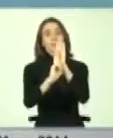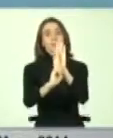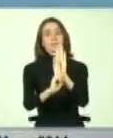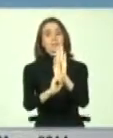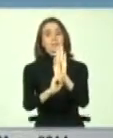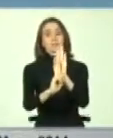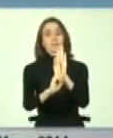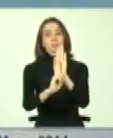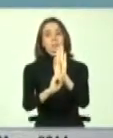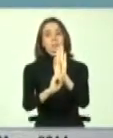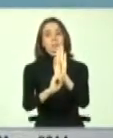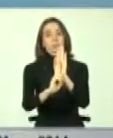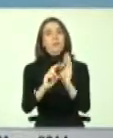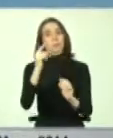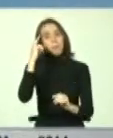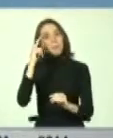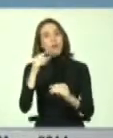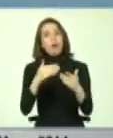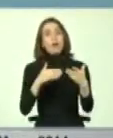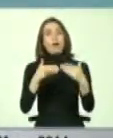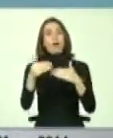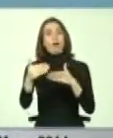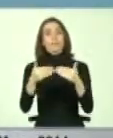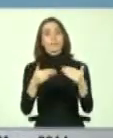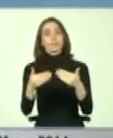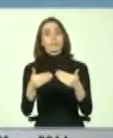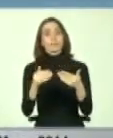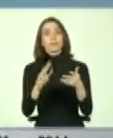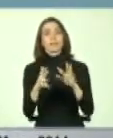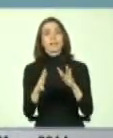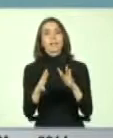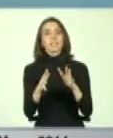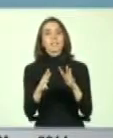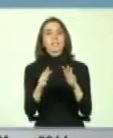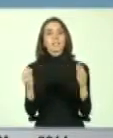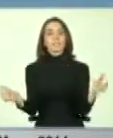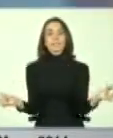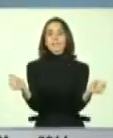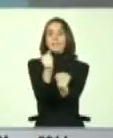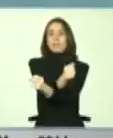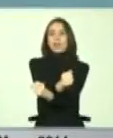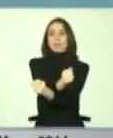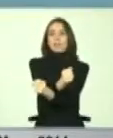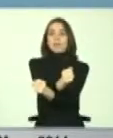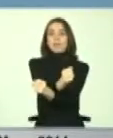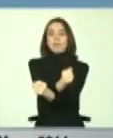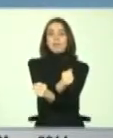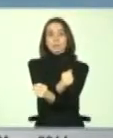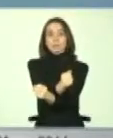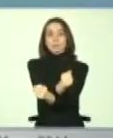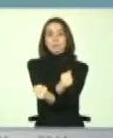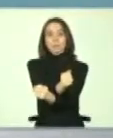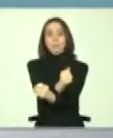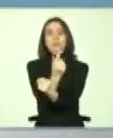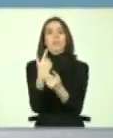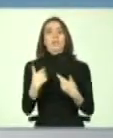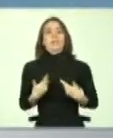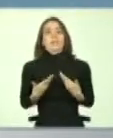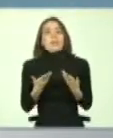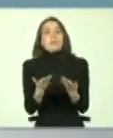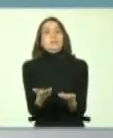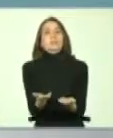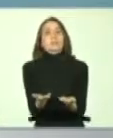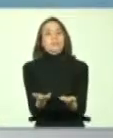pero que a rato parecía que estaban cambiados los papeles desde el punto de vista de la disposición,